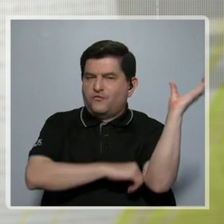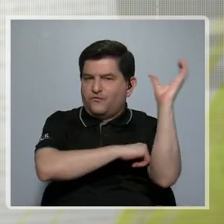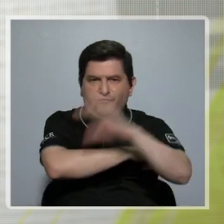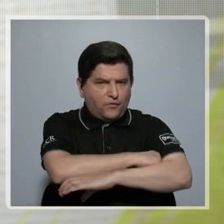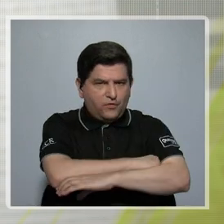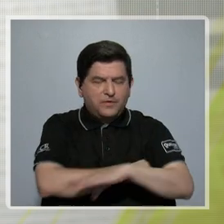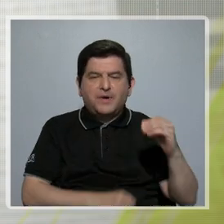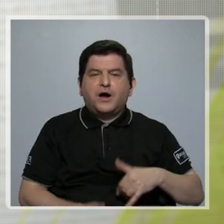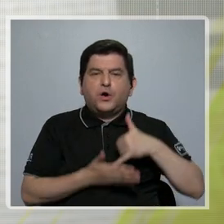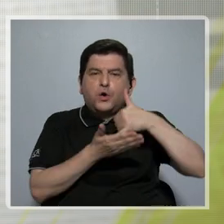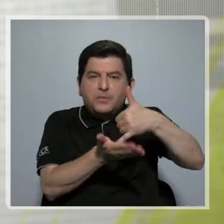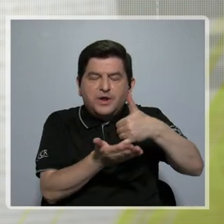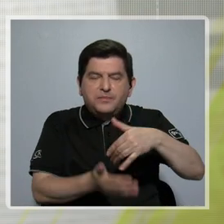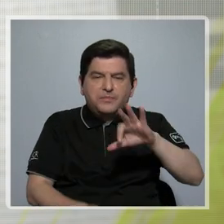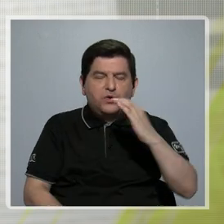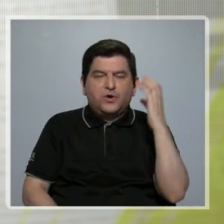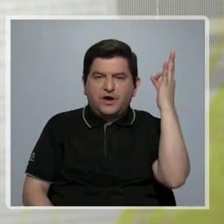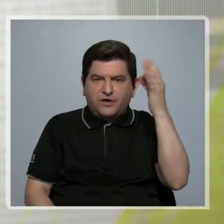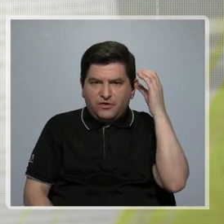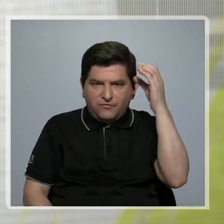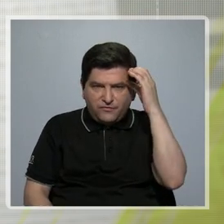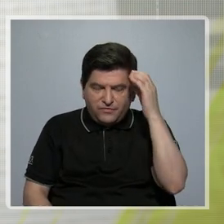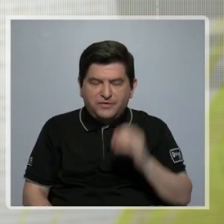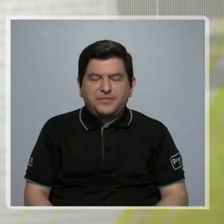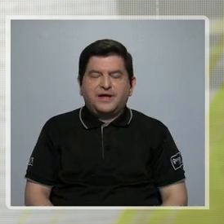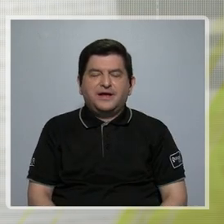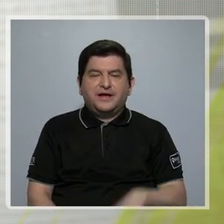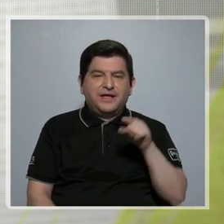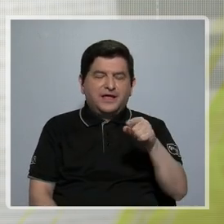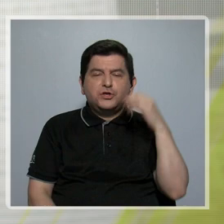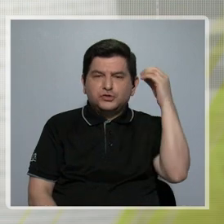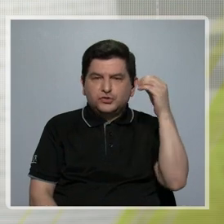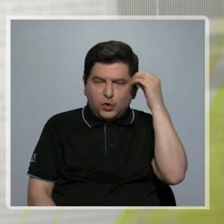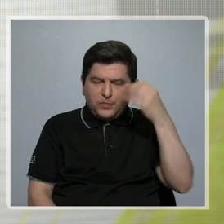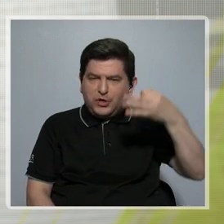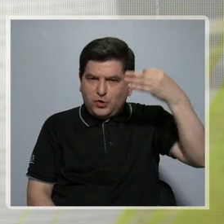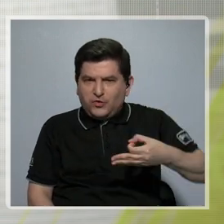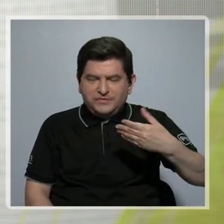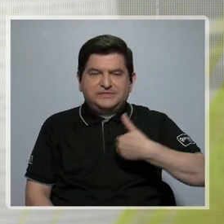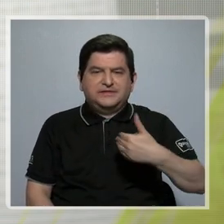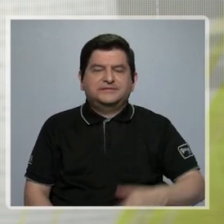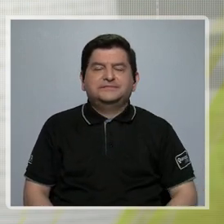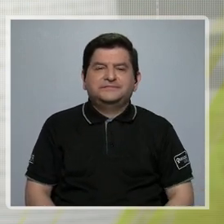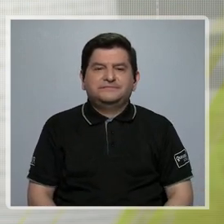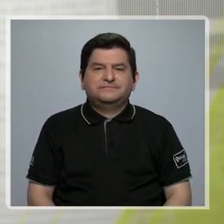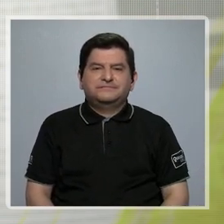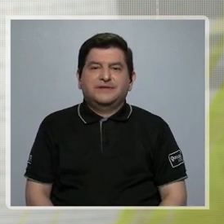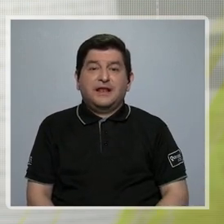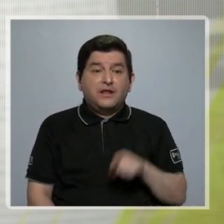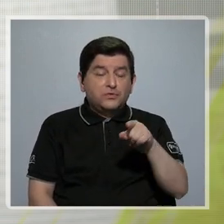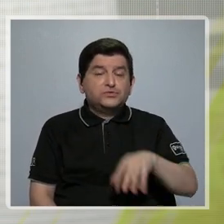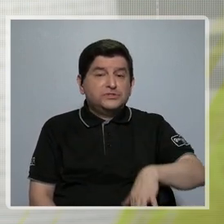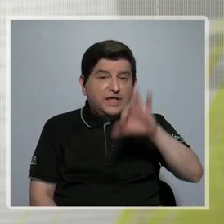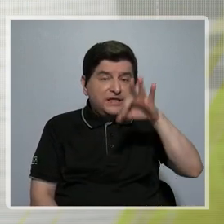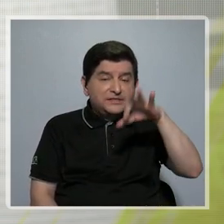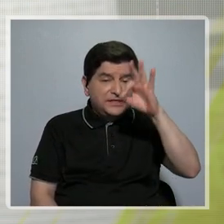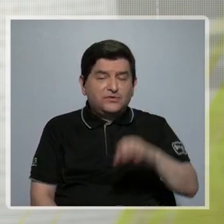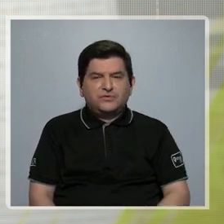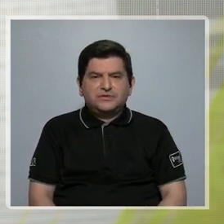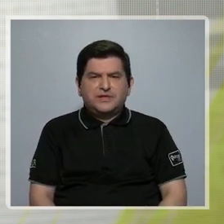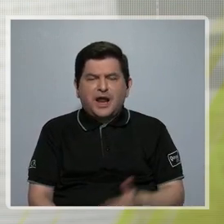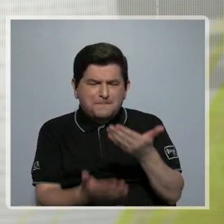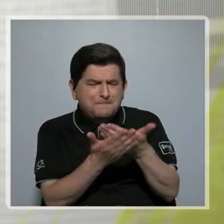de castigar o de premiar a los medios de comunicación por su línea editorial. Pero bueno, eso no fue lo que ustedes encontraron. Ustedes encontraron ahí